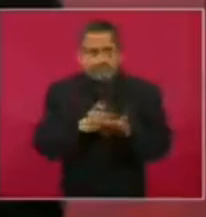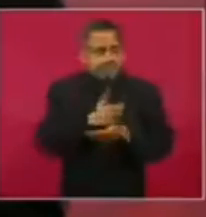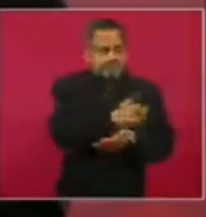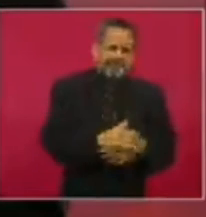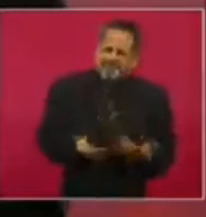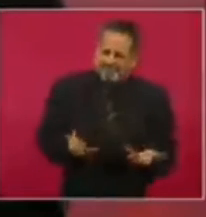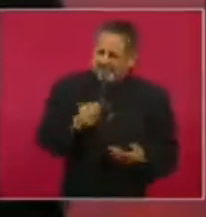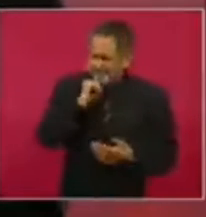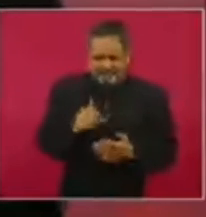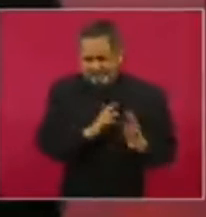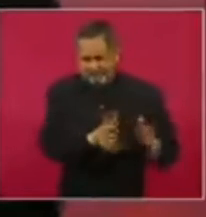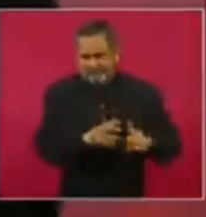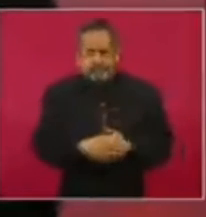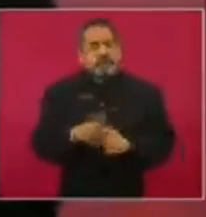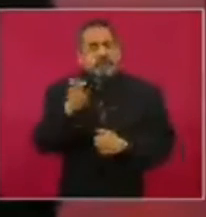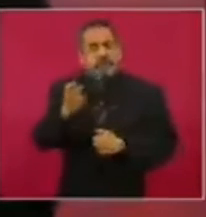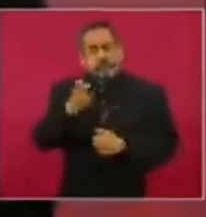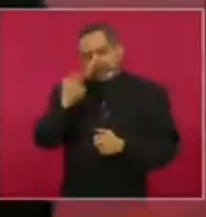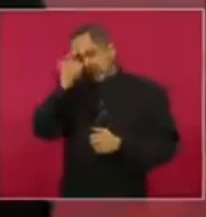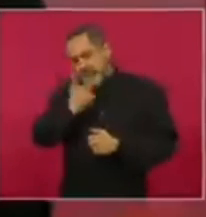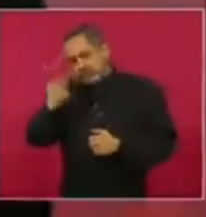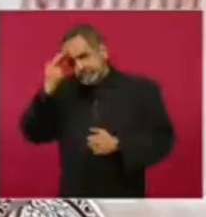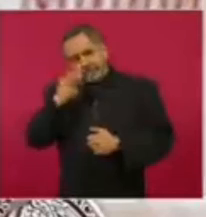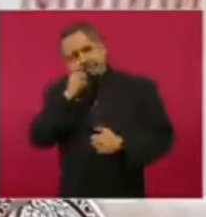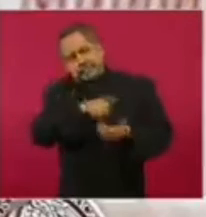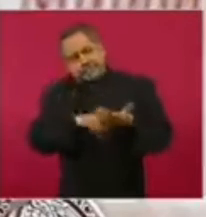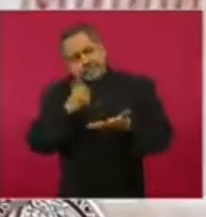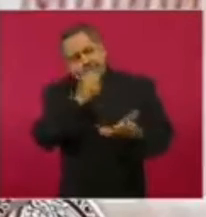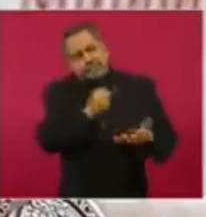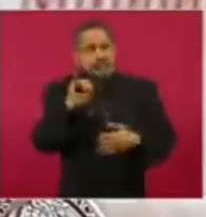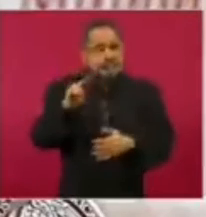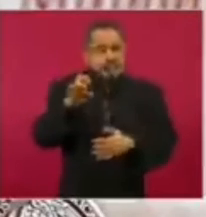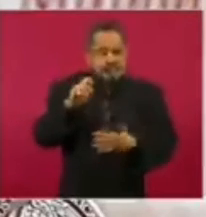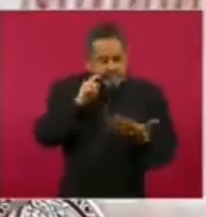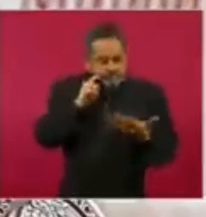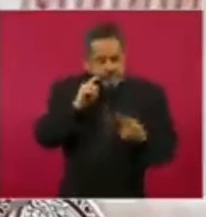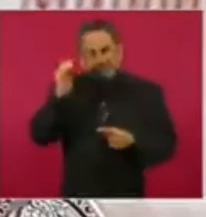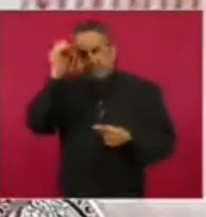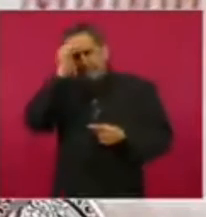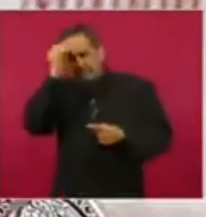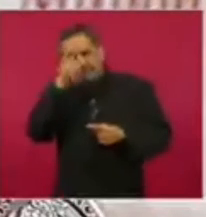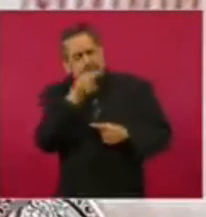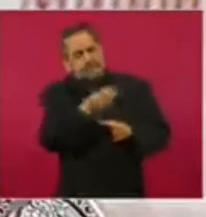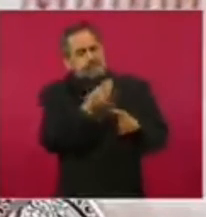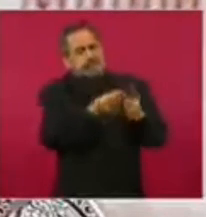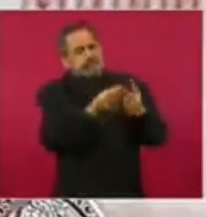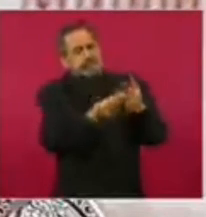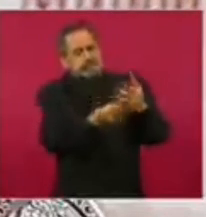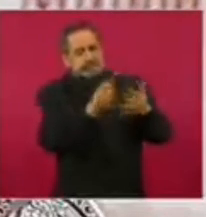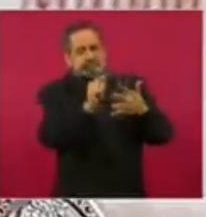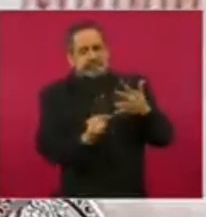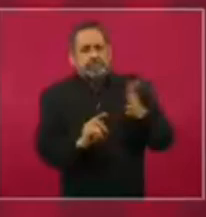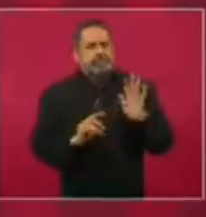revisar el presupuesto del INE y opinar respecto de